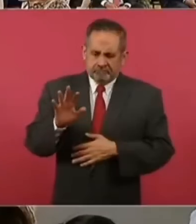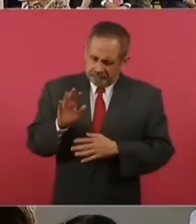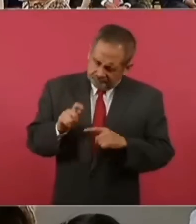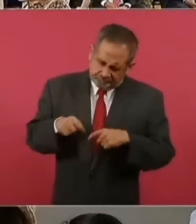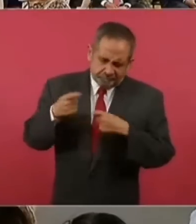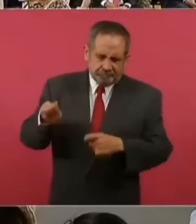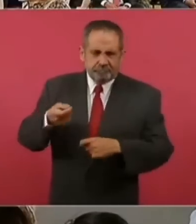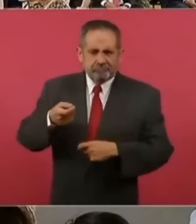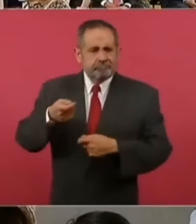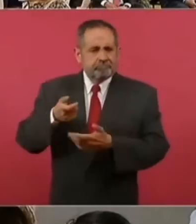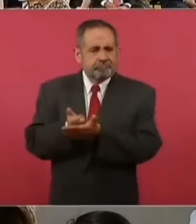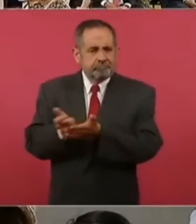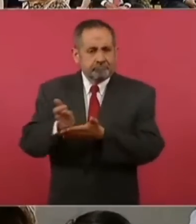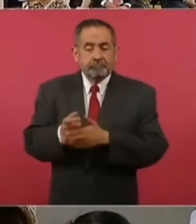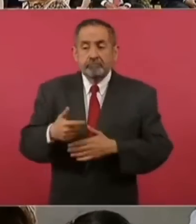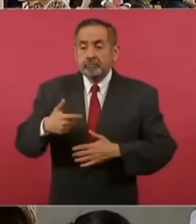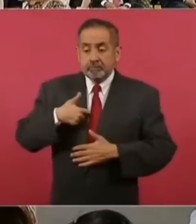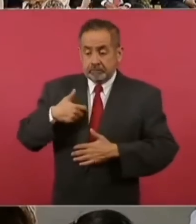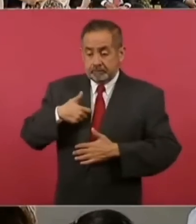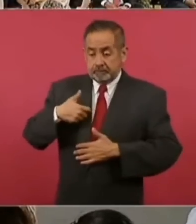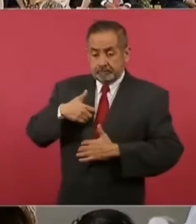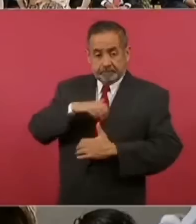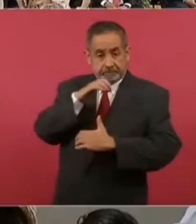y antes de que yo me vaya